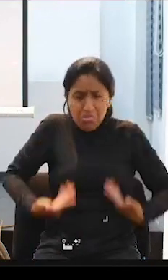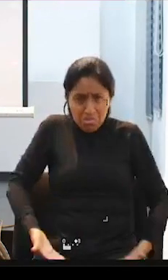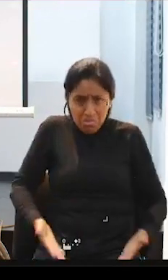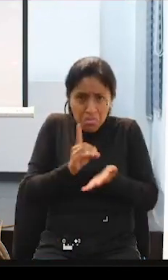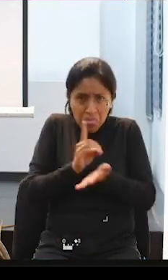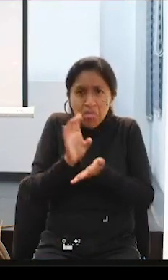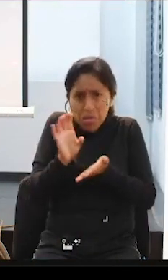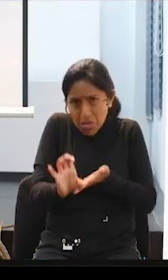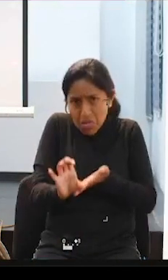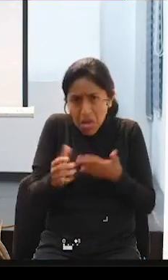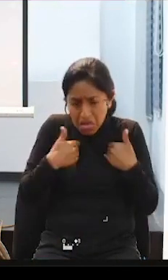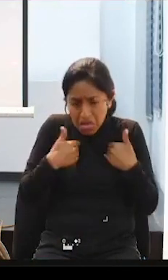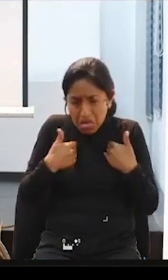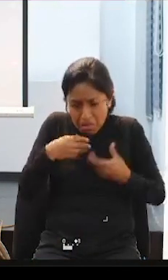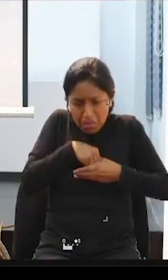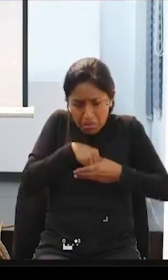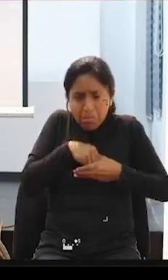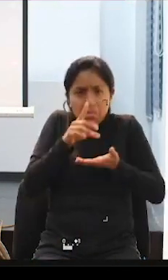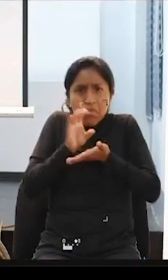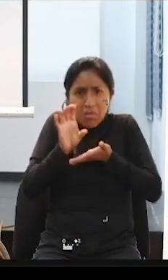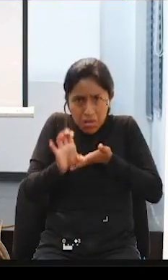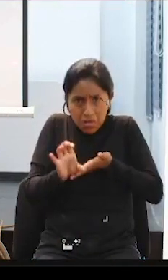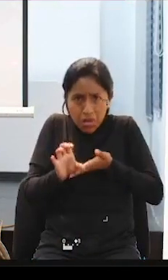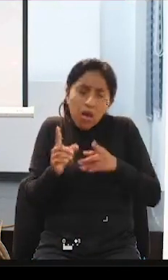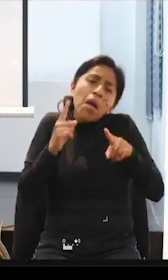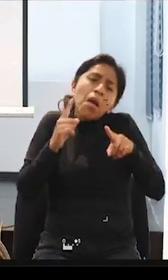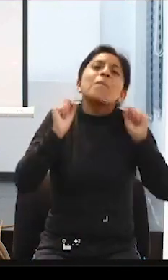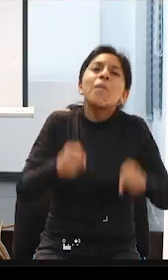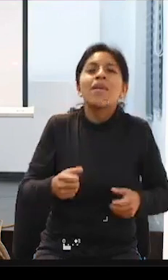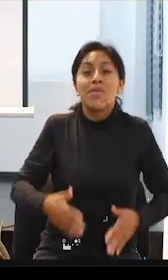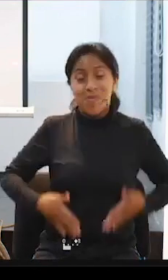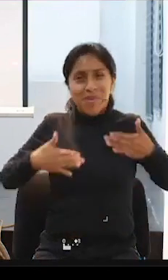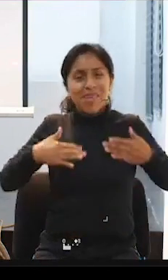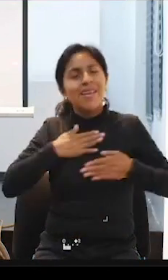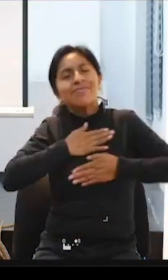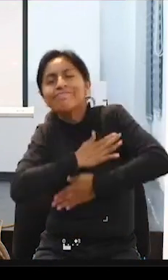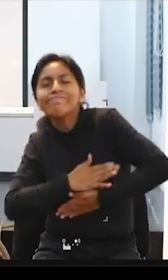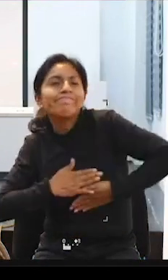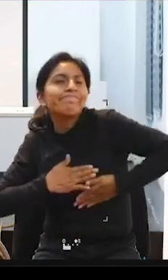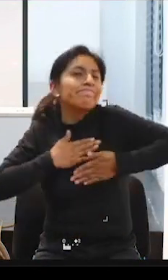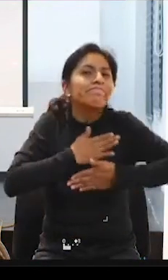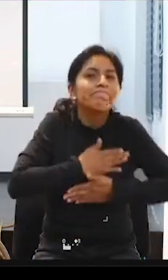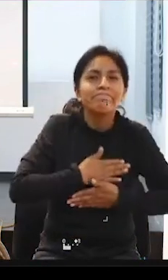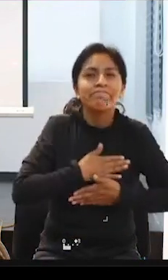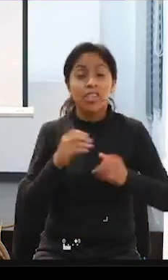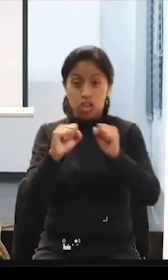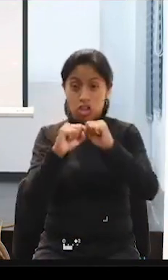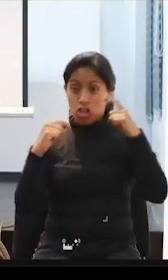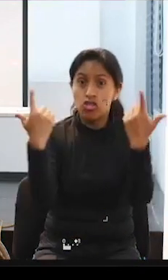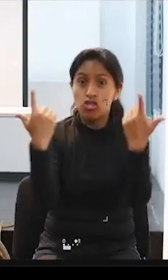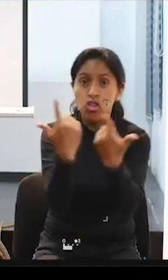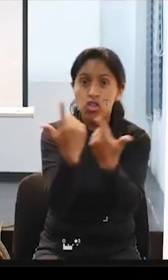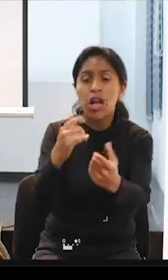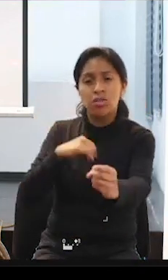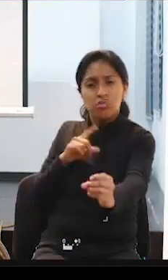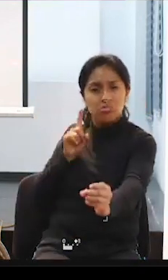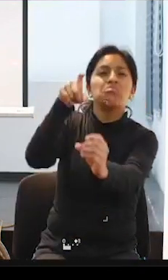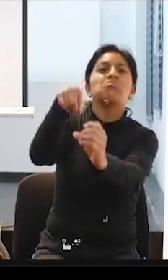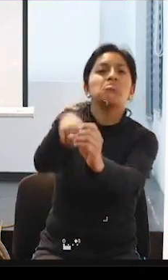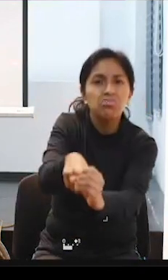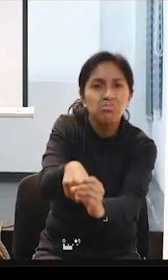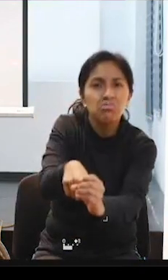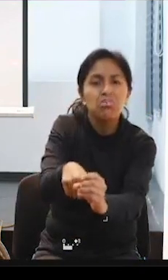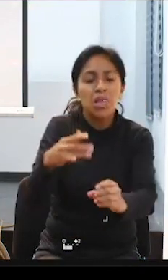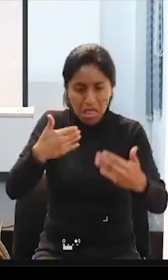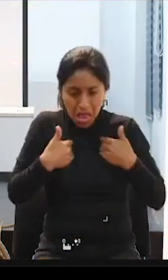teniendo la discapacidad, esta condición, puedes disfrutar la vida. Eres un ciudadano más, un sujeto titular de derecho, y a